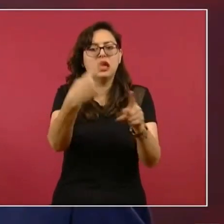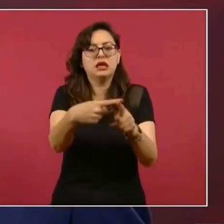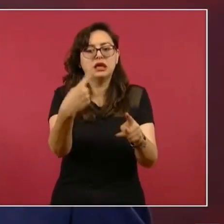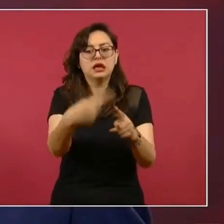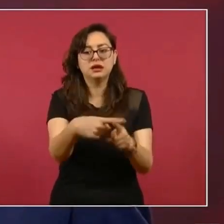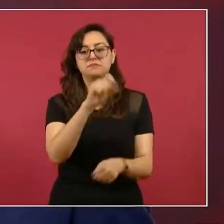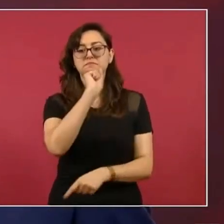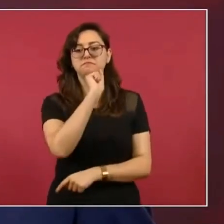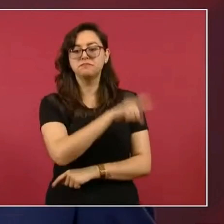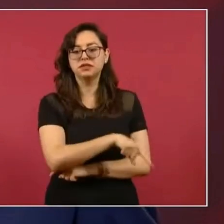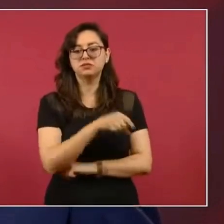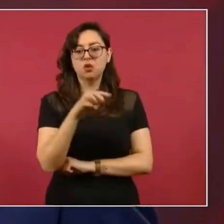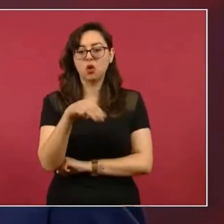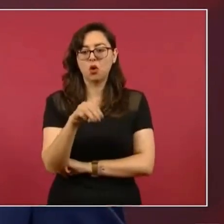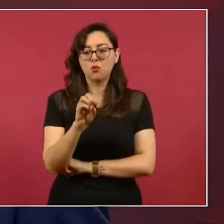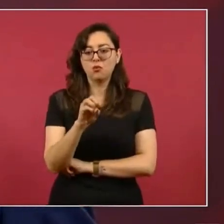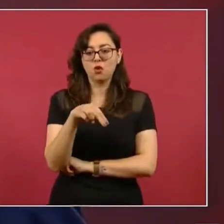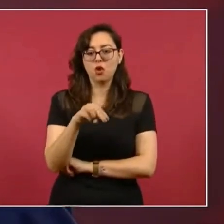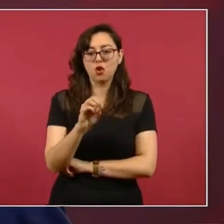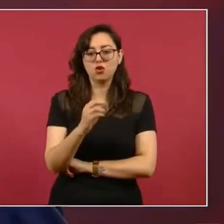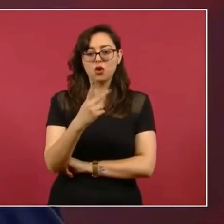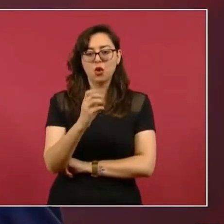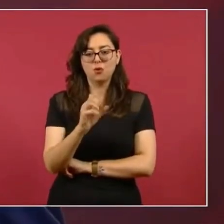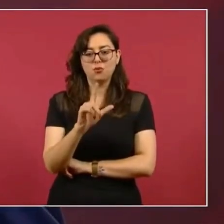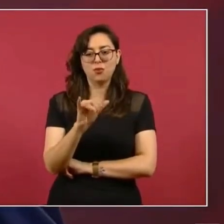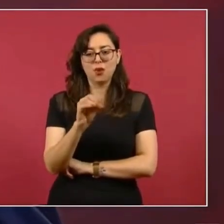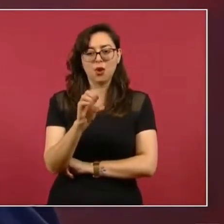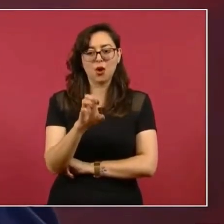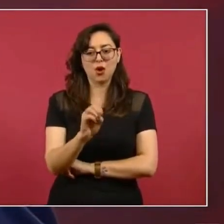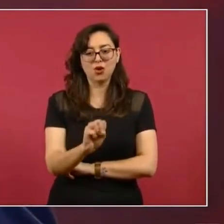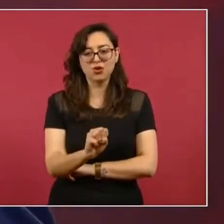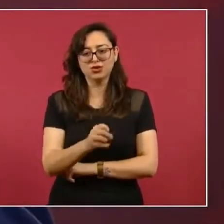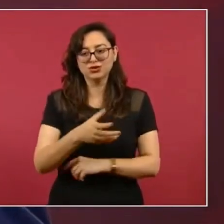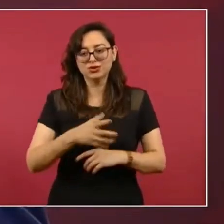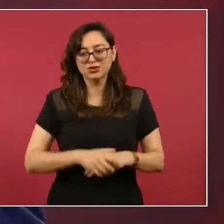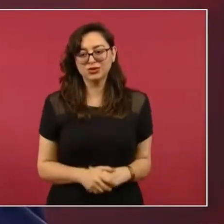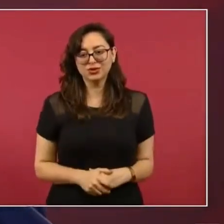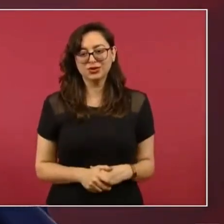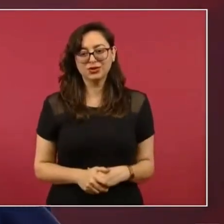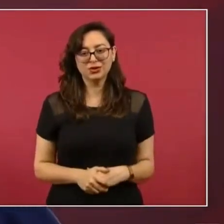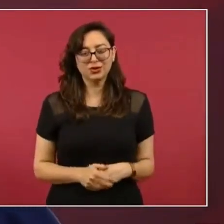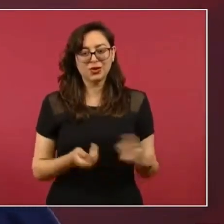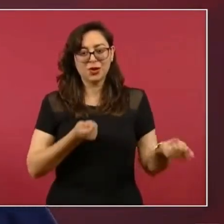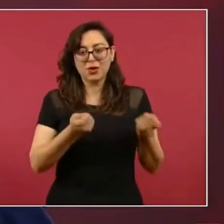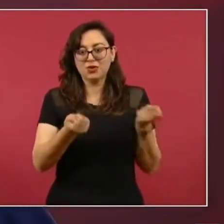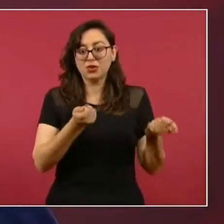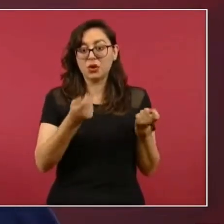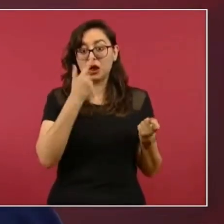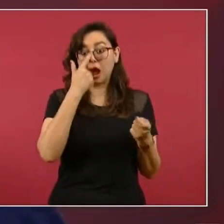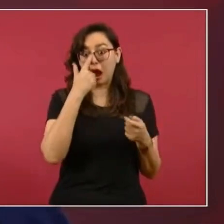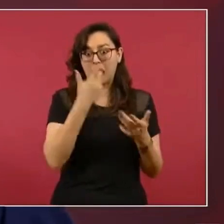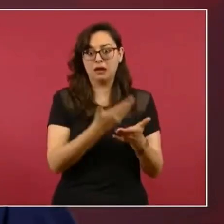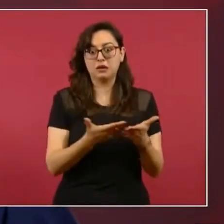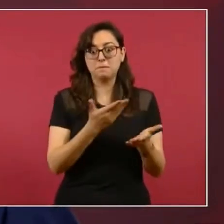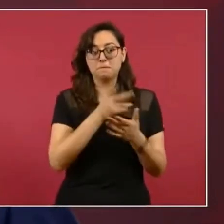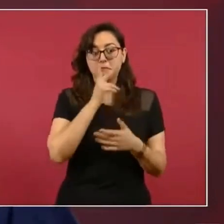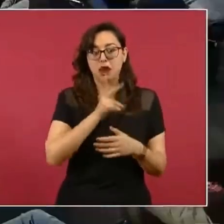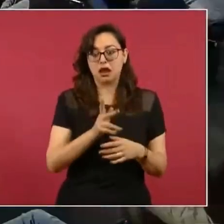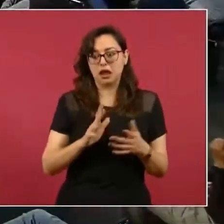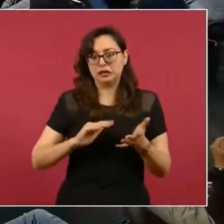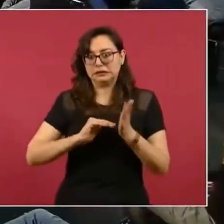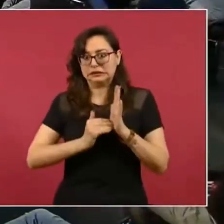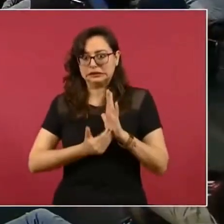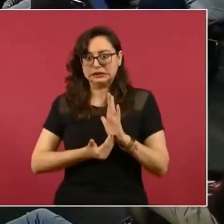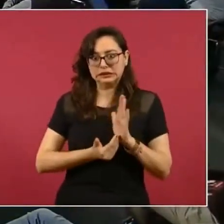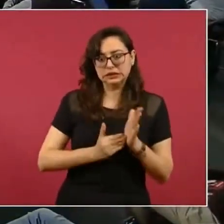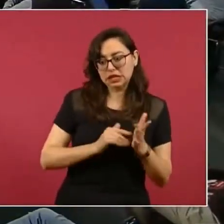Se llaman. Agentes preponderantes. Porque utilizaron. Toda